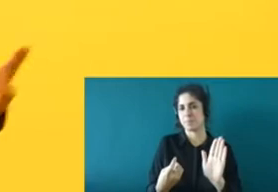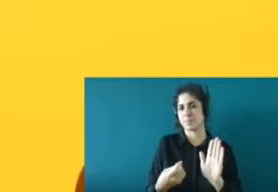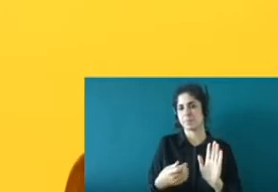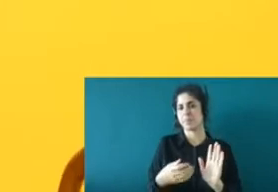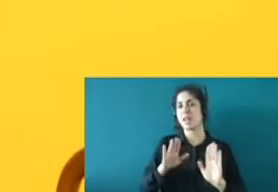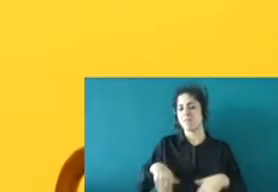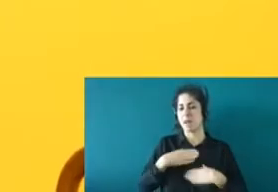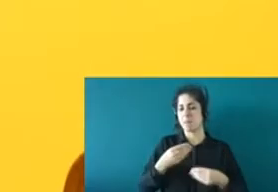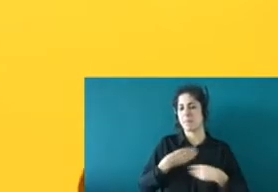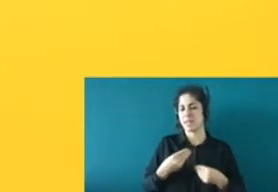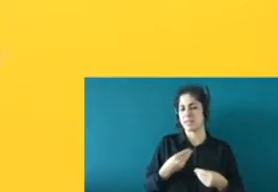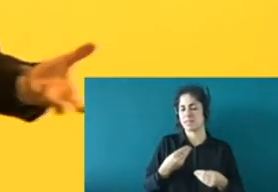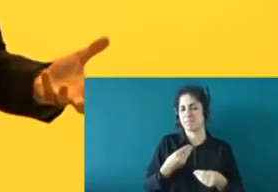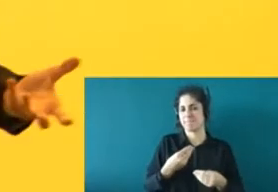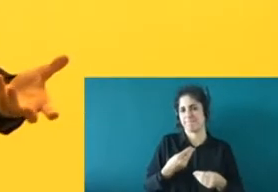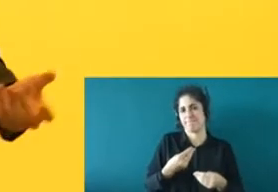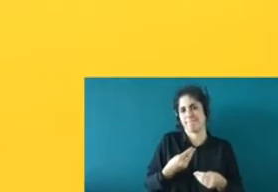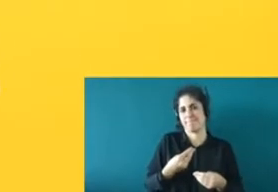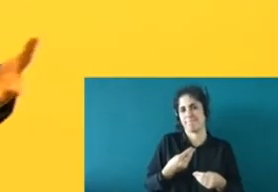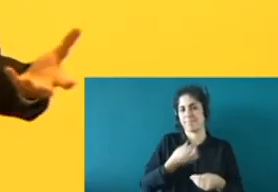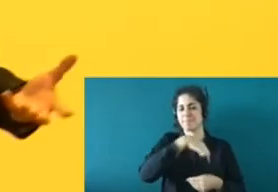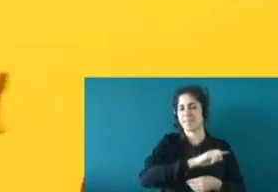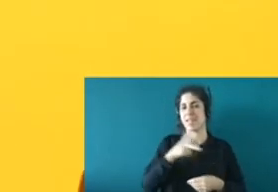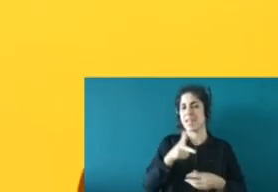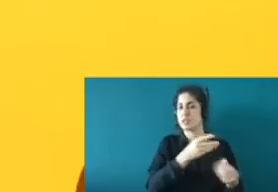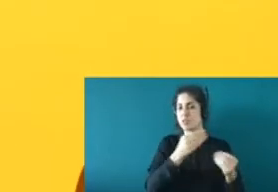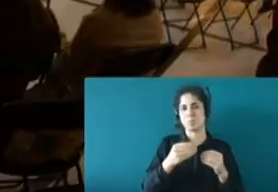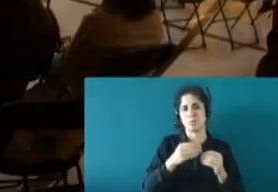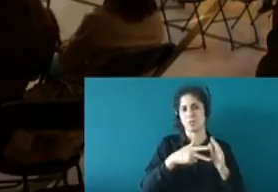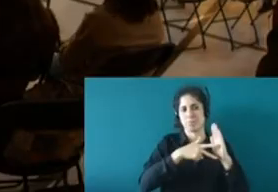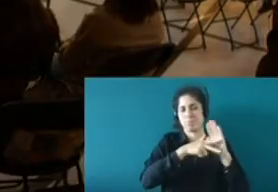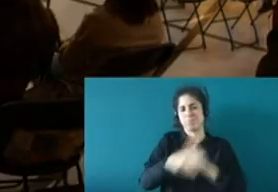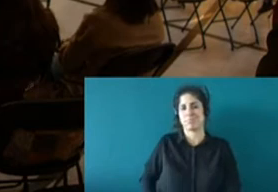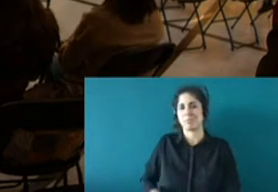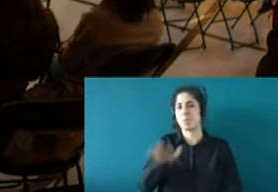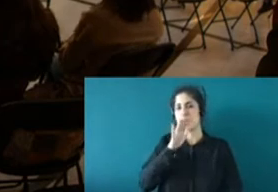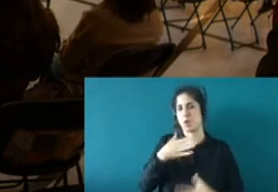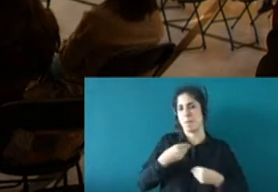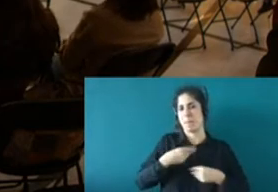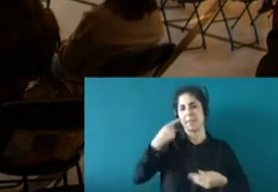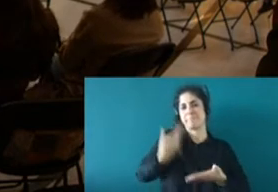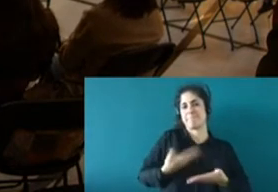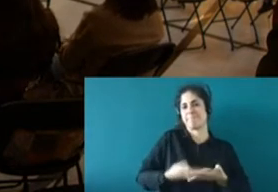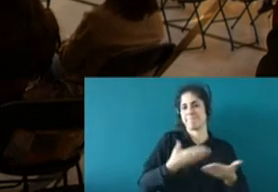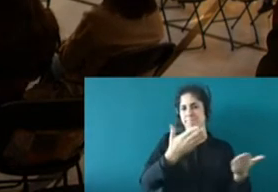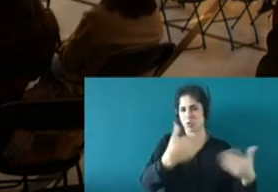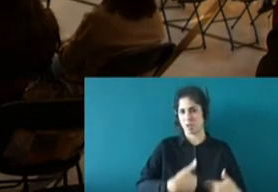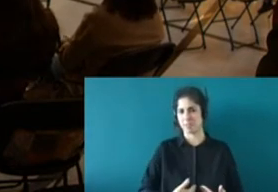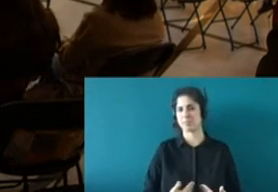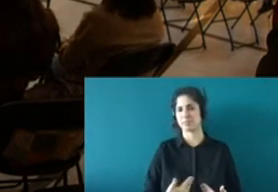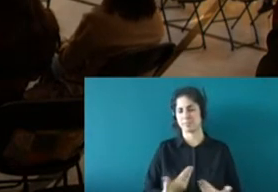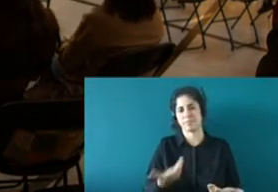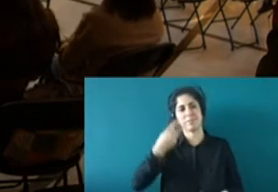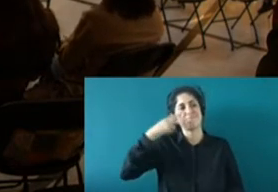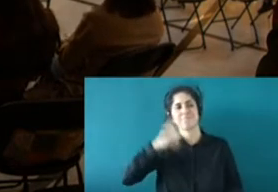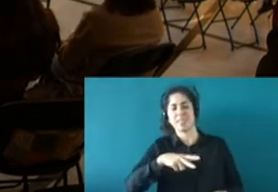dejan de recibirlas porque nadie reconoce esto. Nadie les reconoce. Tiene que haber un cuerpo, ¿no? Para reconocer que hay muertos